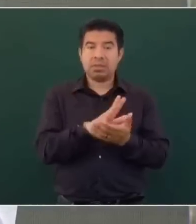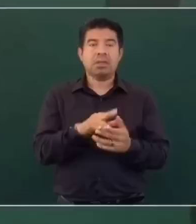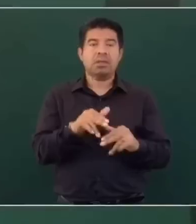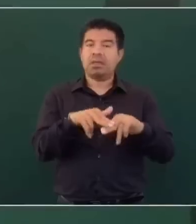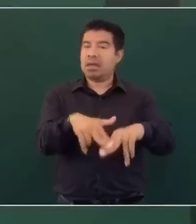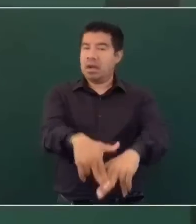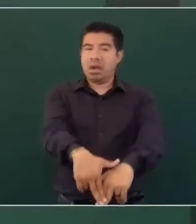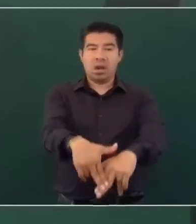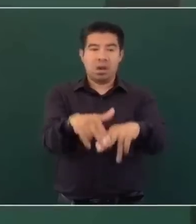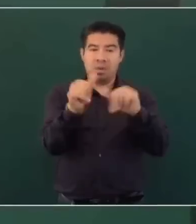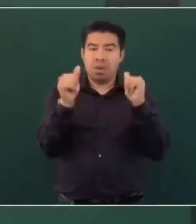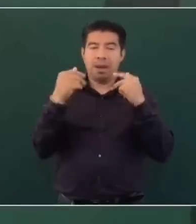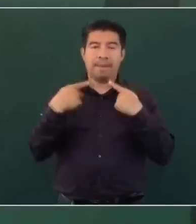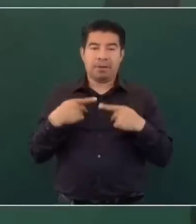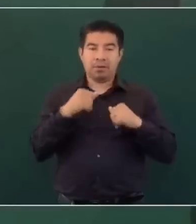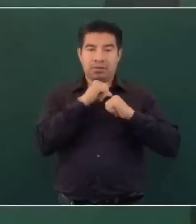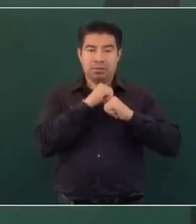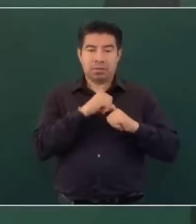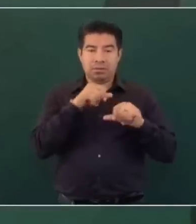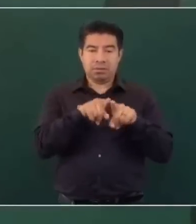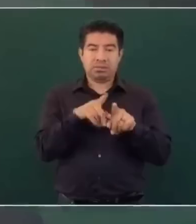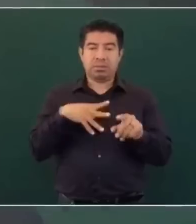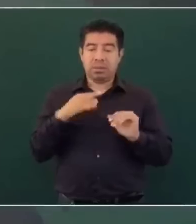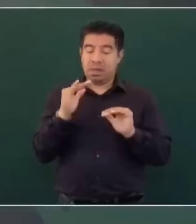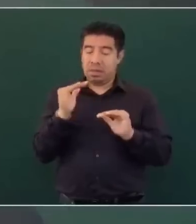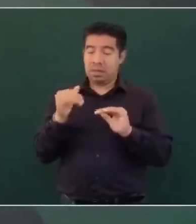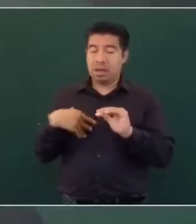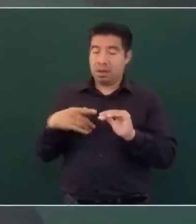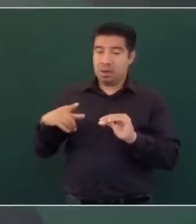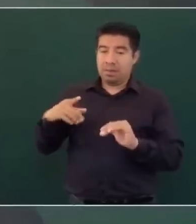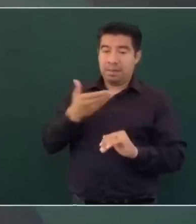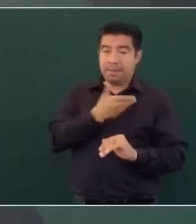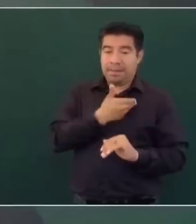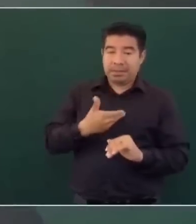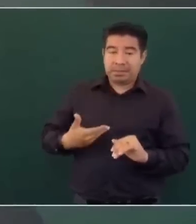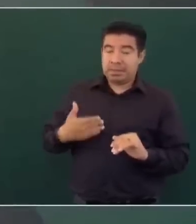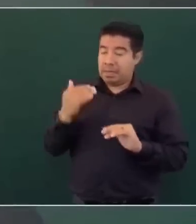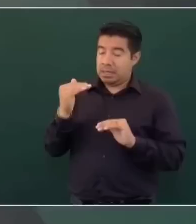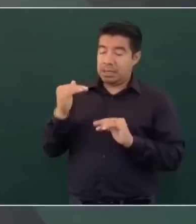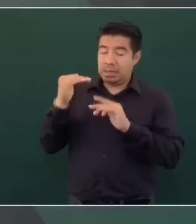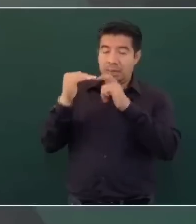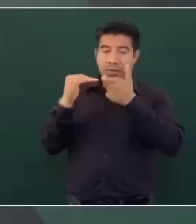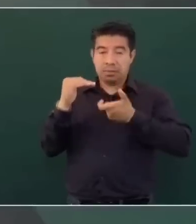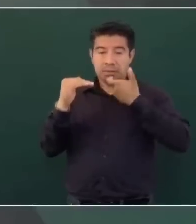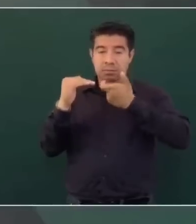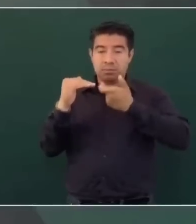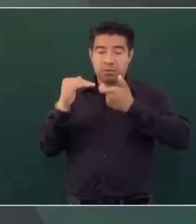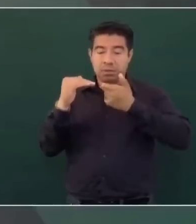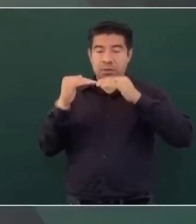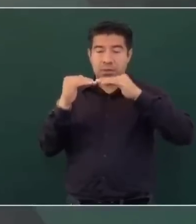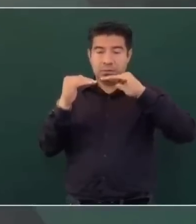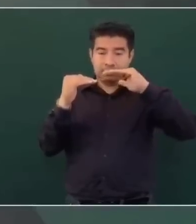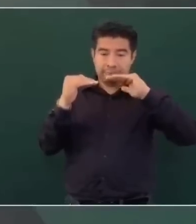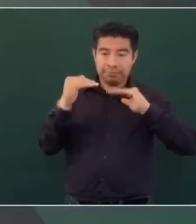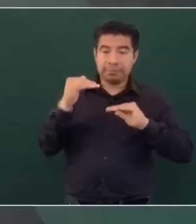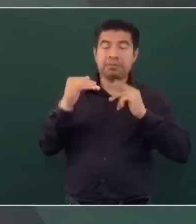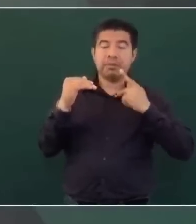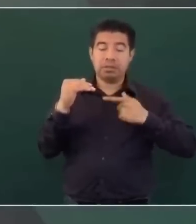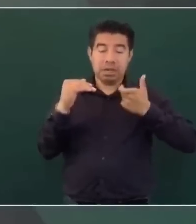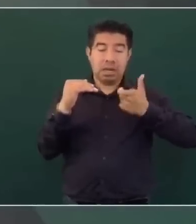puede ganar más que lo que tiene como percepción,